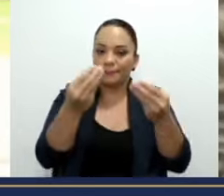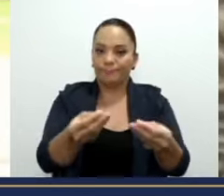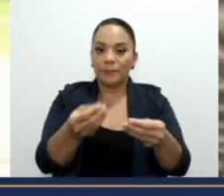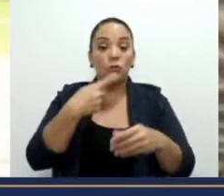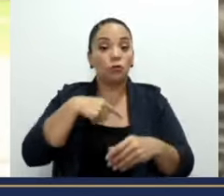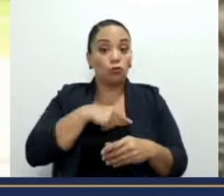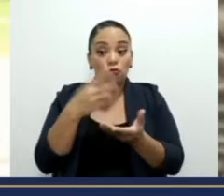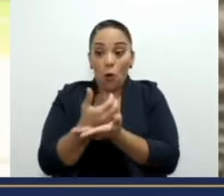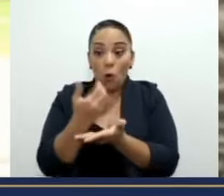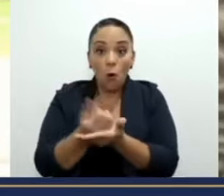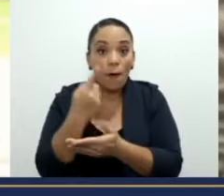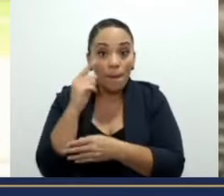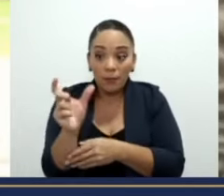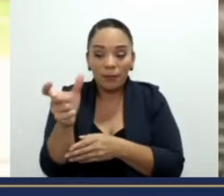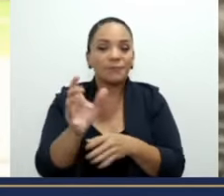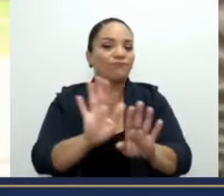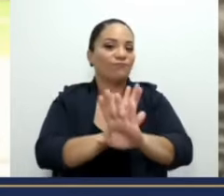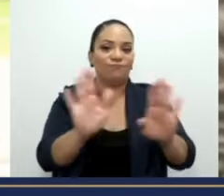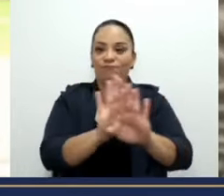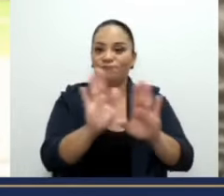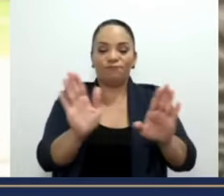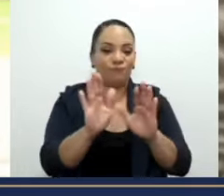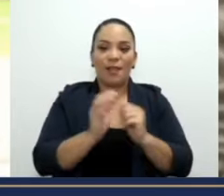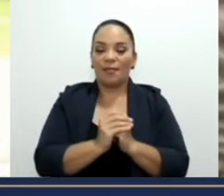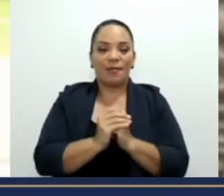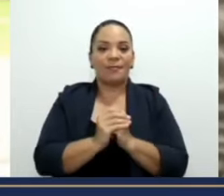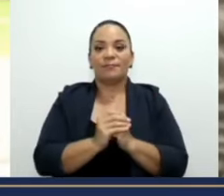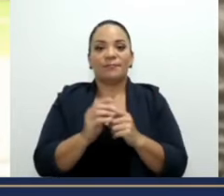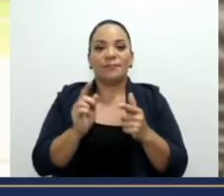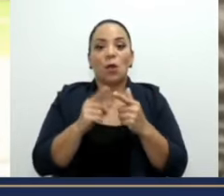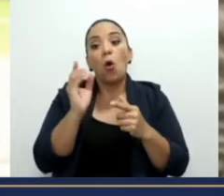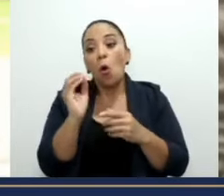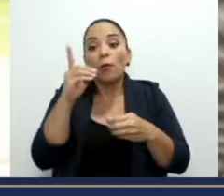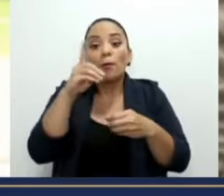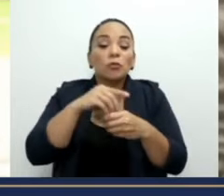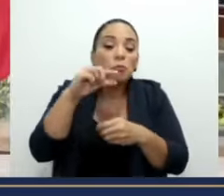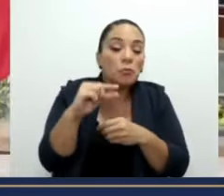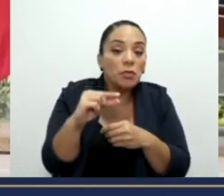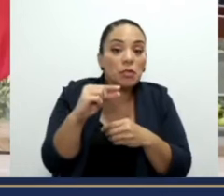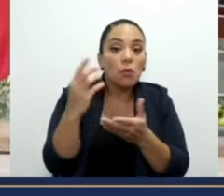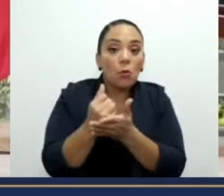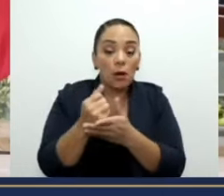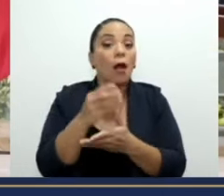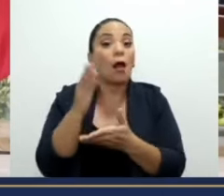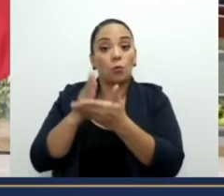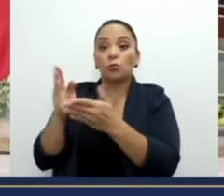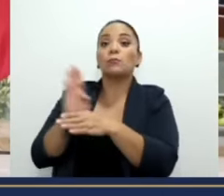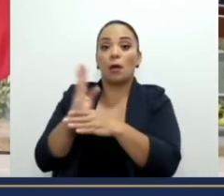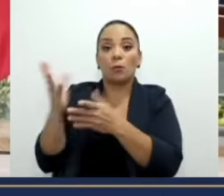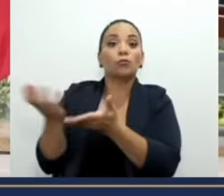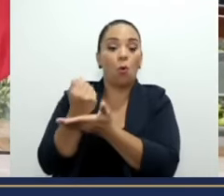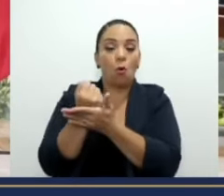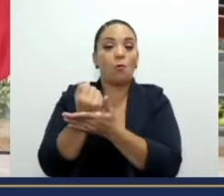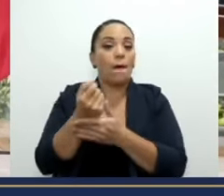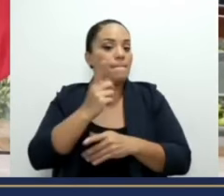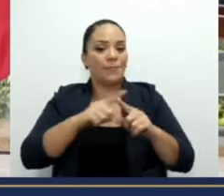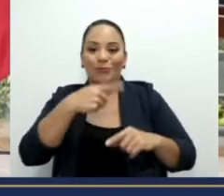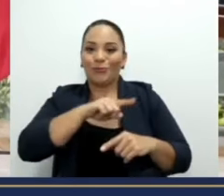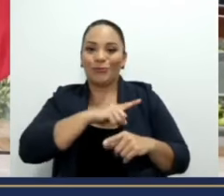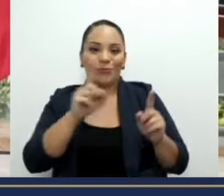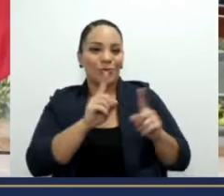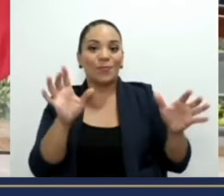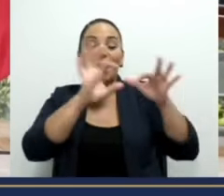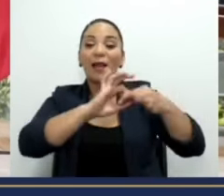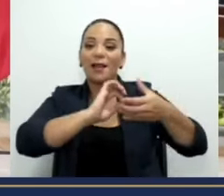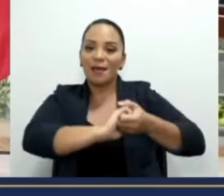comisiones, no vamos a cobrar por saldos mínimos en las tarjetas. Los bancos cobran saldos mínimos. En este caso, la alianza permite